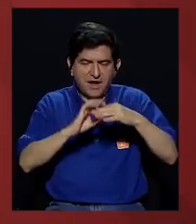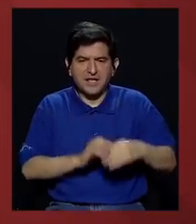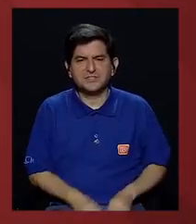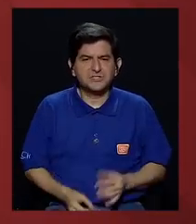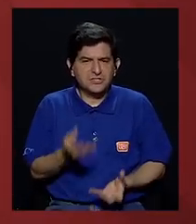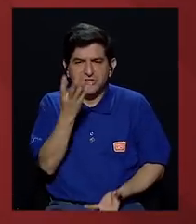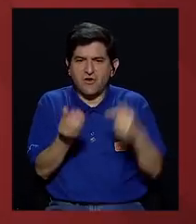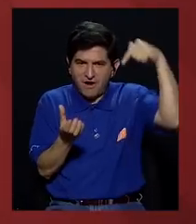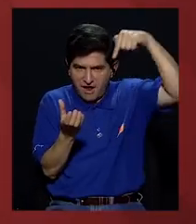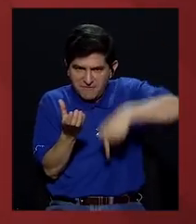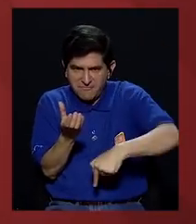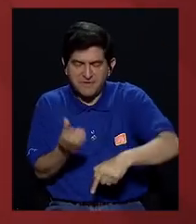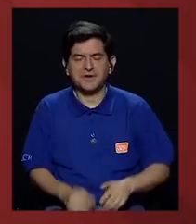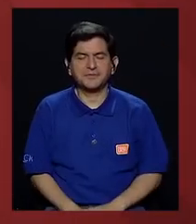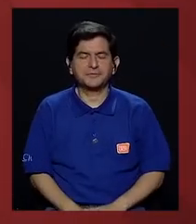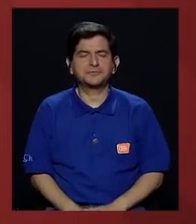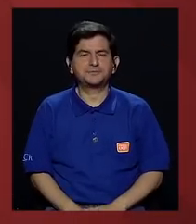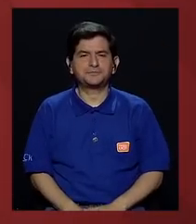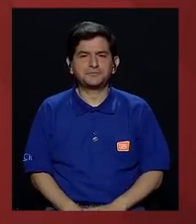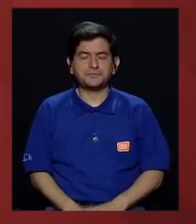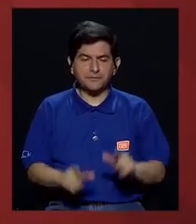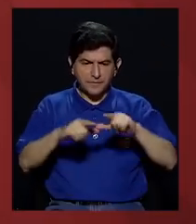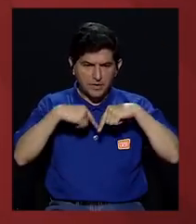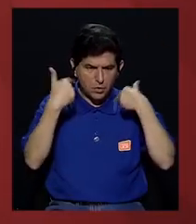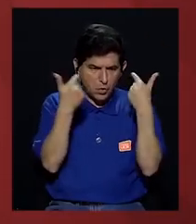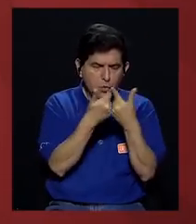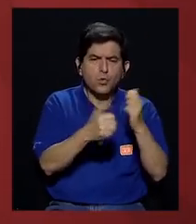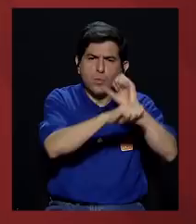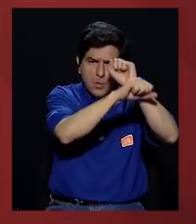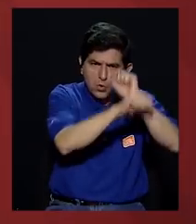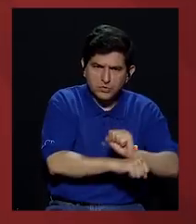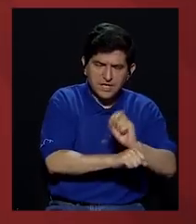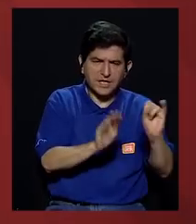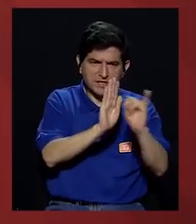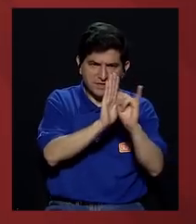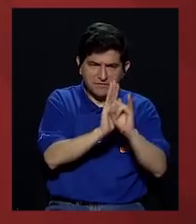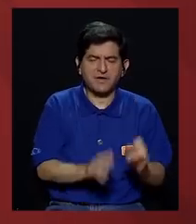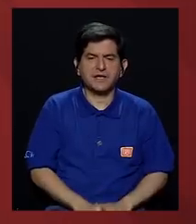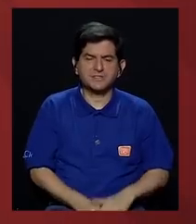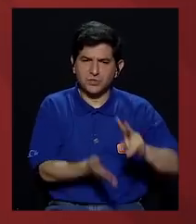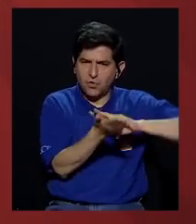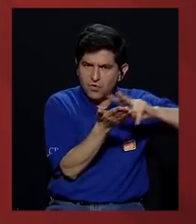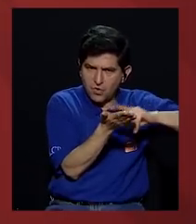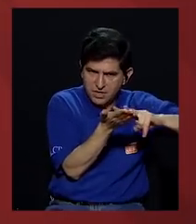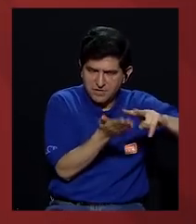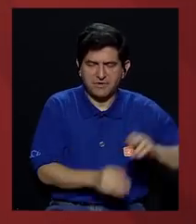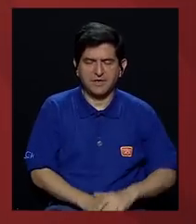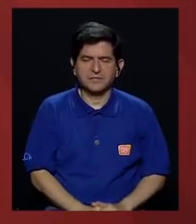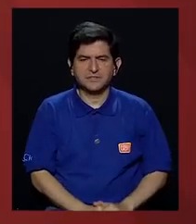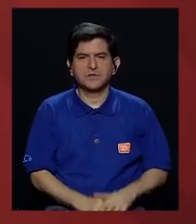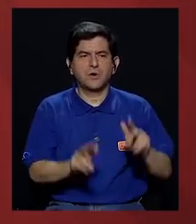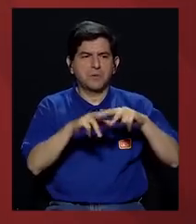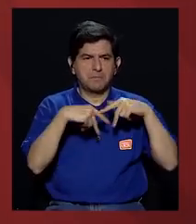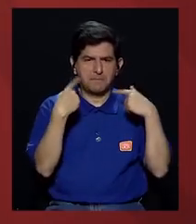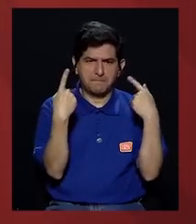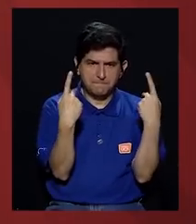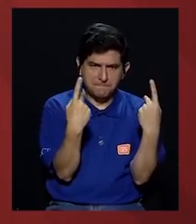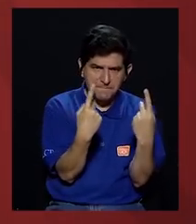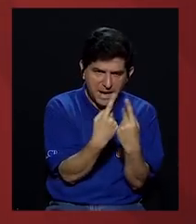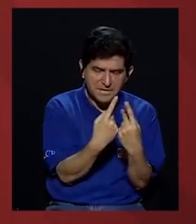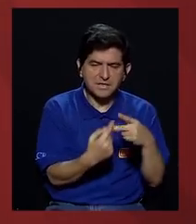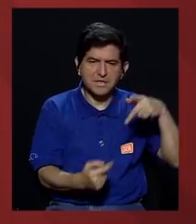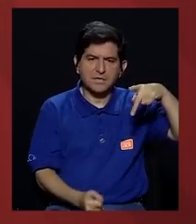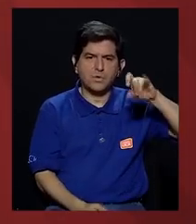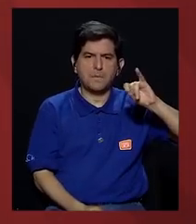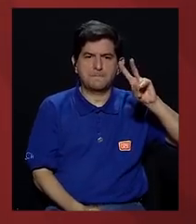político en estas circunstancias? Teniendo de frente un bloque conservador que se identifica con el Partido de Liberación Nacional, el Partido, en